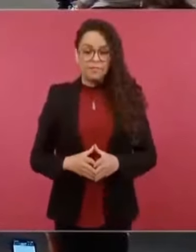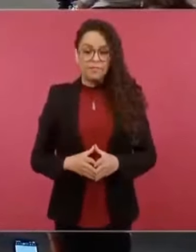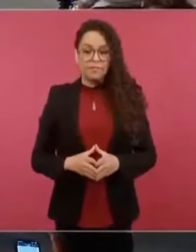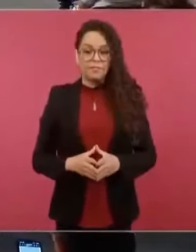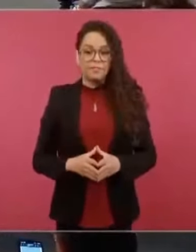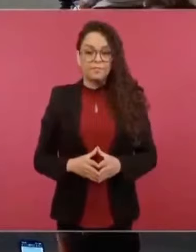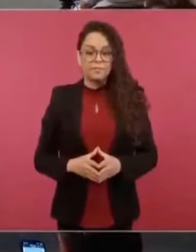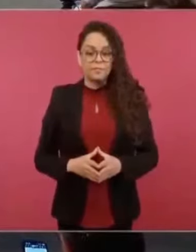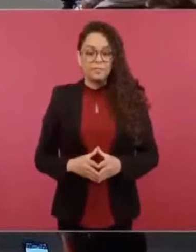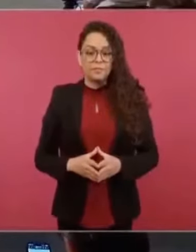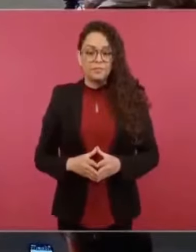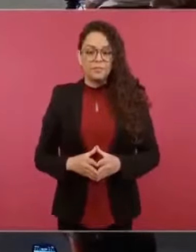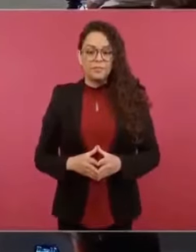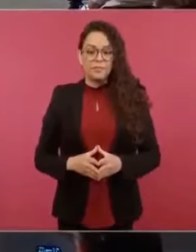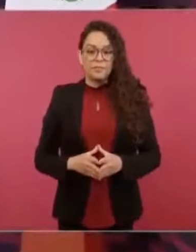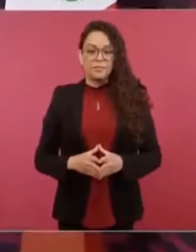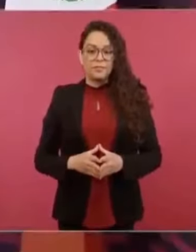24,